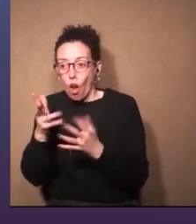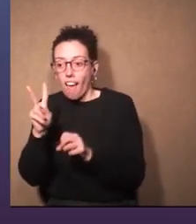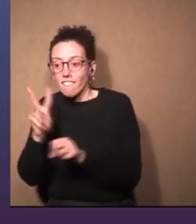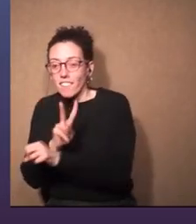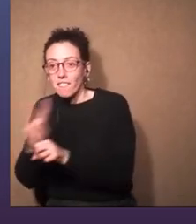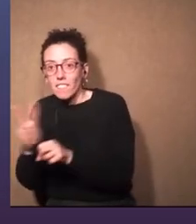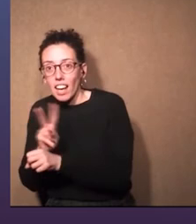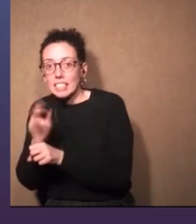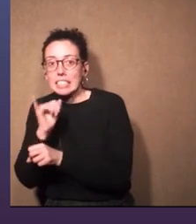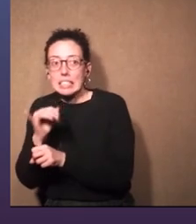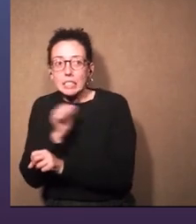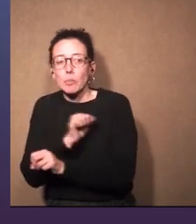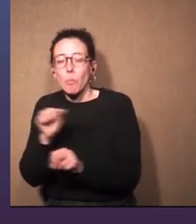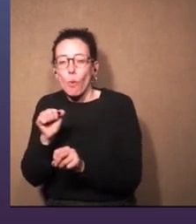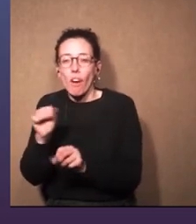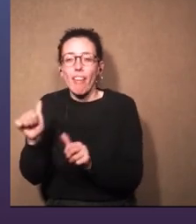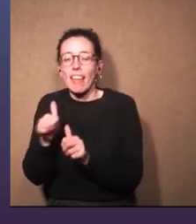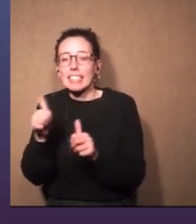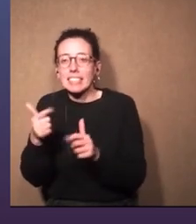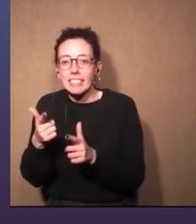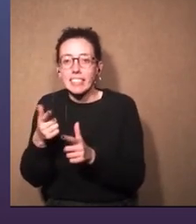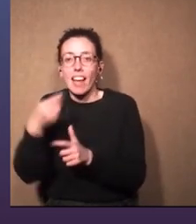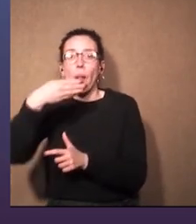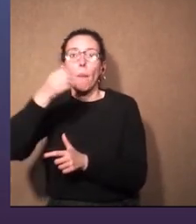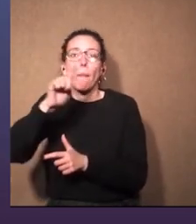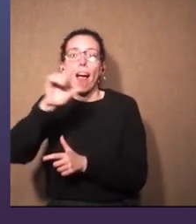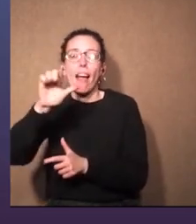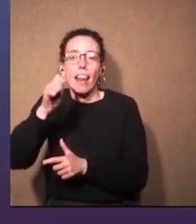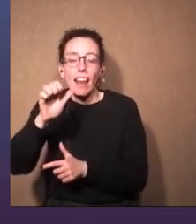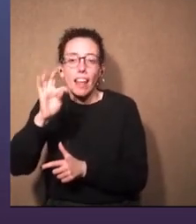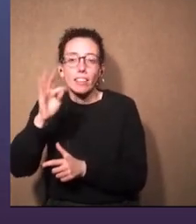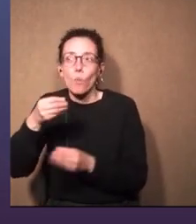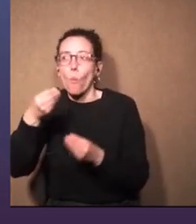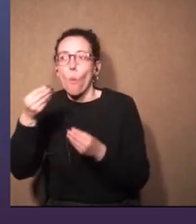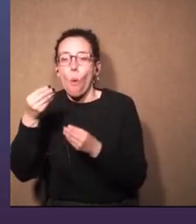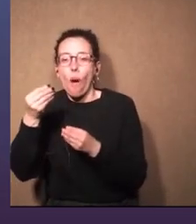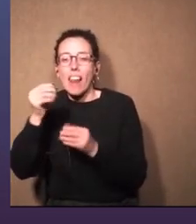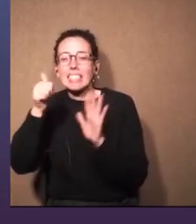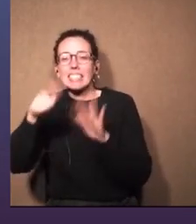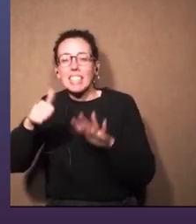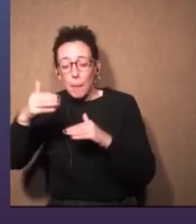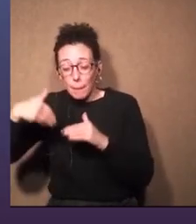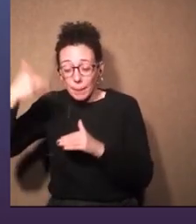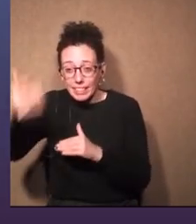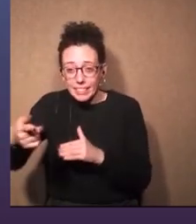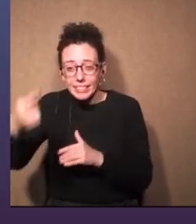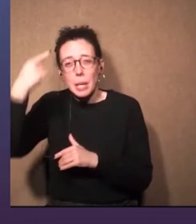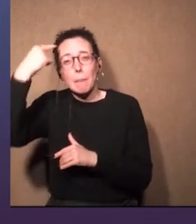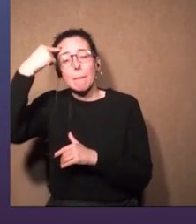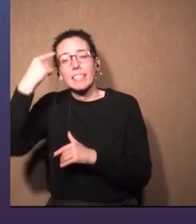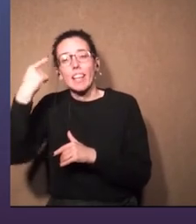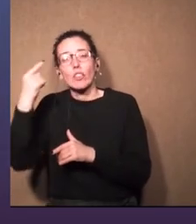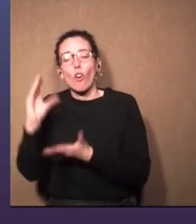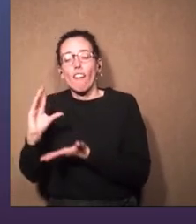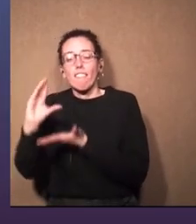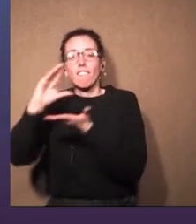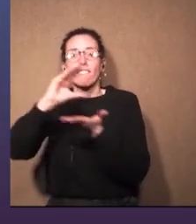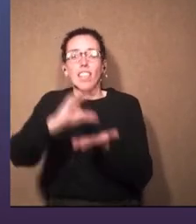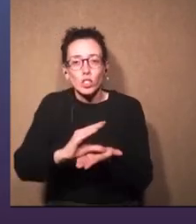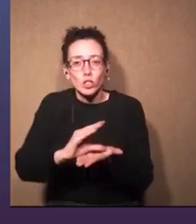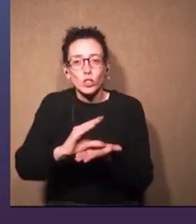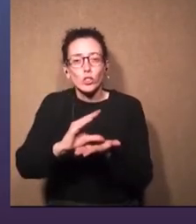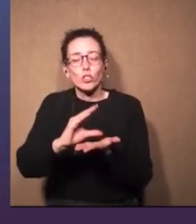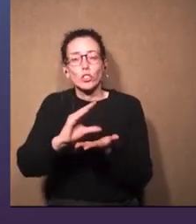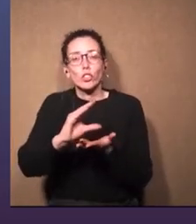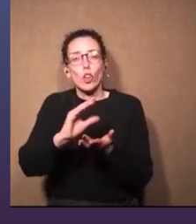verificando si se puede hacer tal ballet dentro de seis meses, pensando en una inversión que